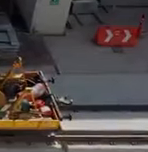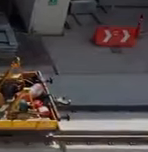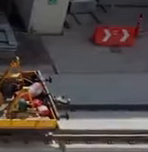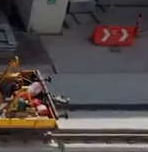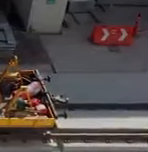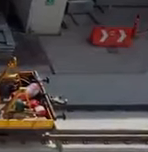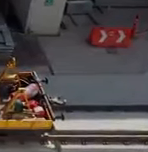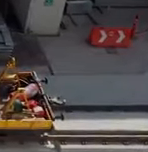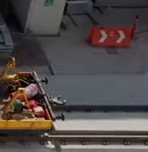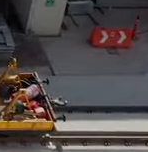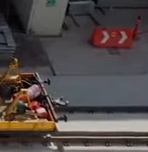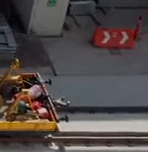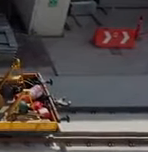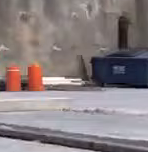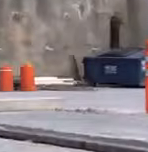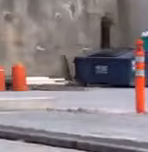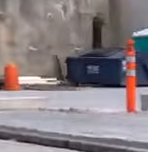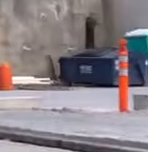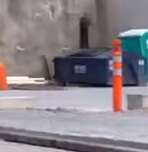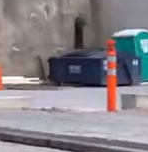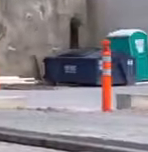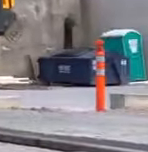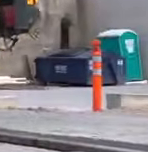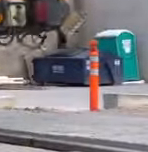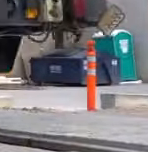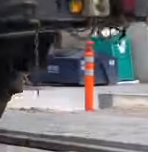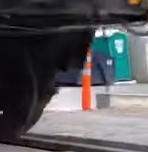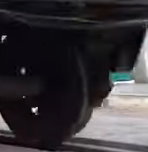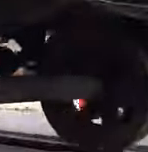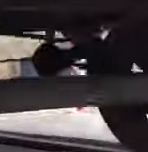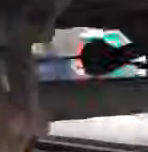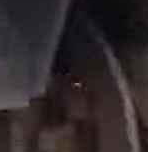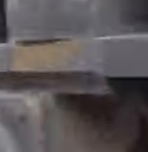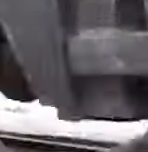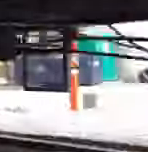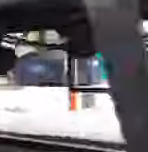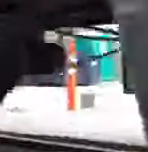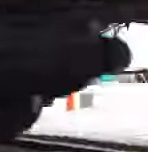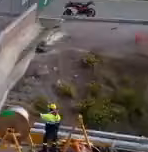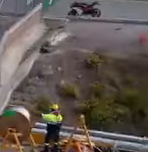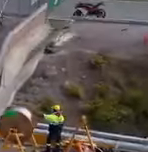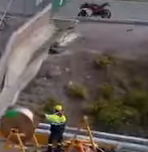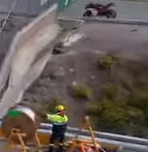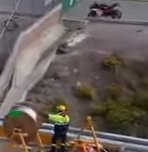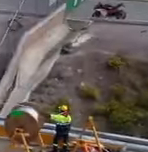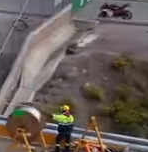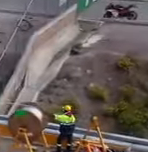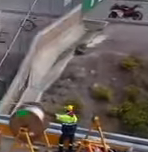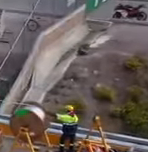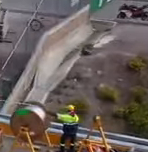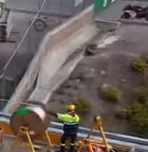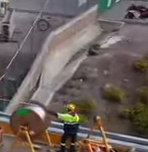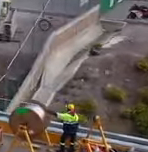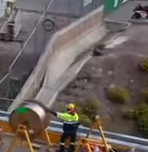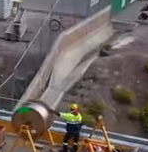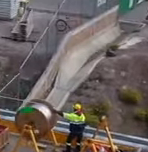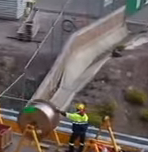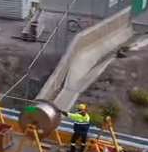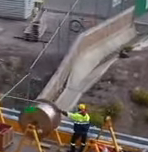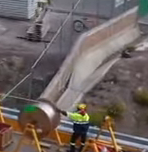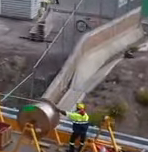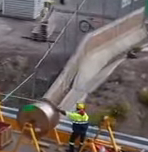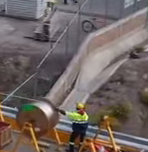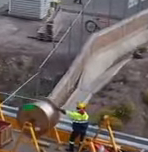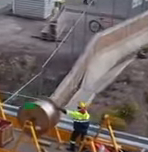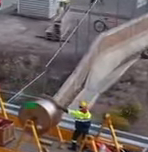Portal Toluca. Se realizan las instalaciones para la transición de los sistemas eléctricos de la catenaria de tipo flexible a lo